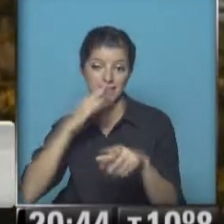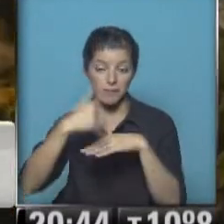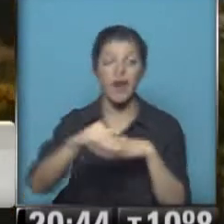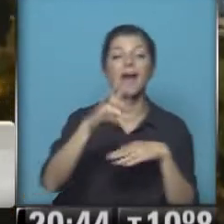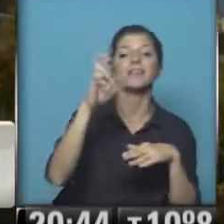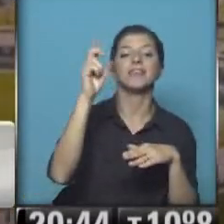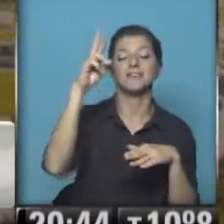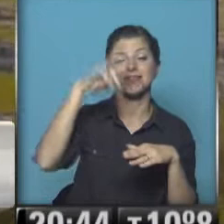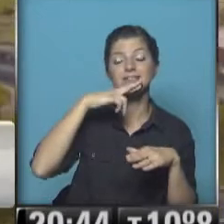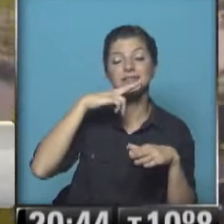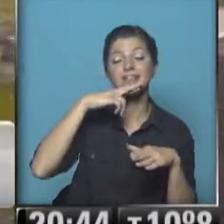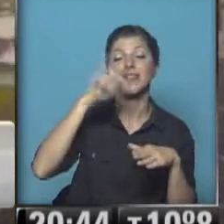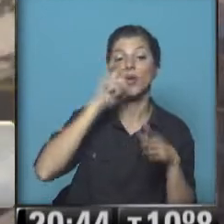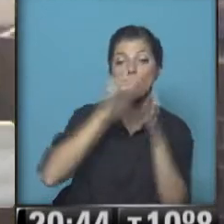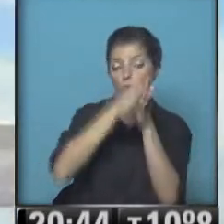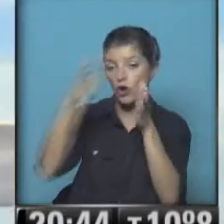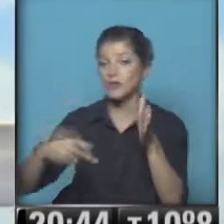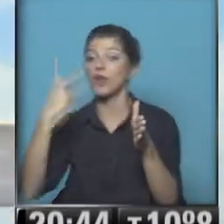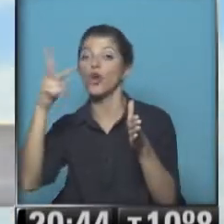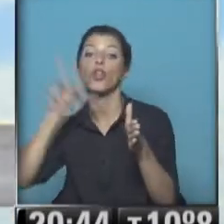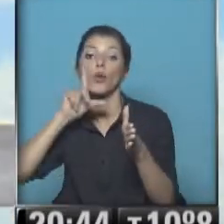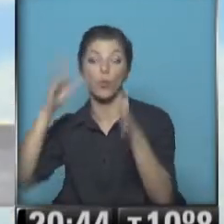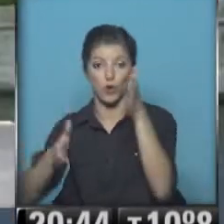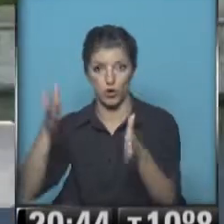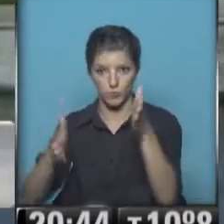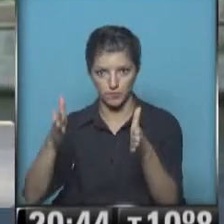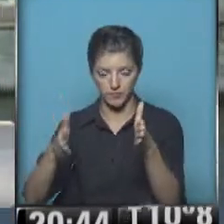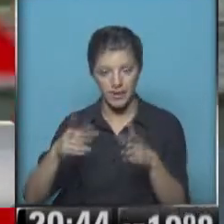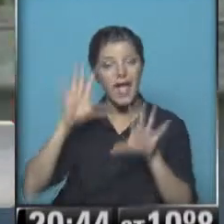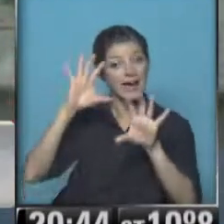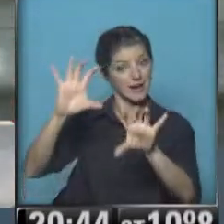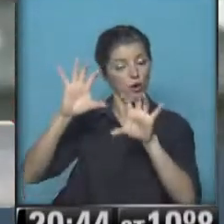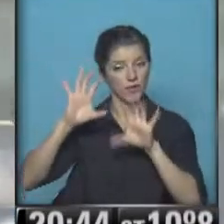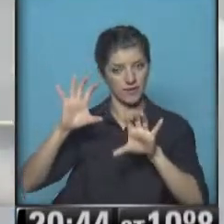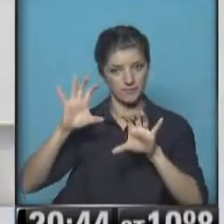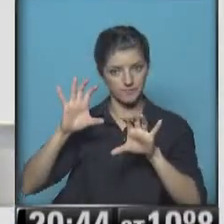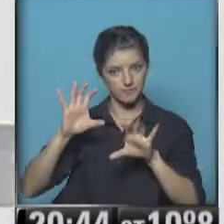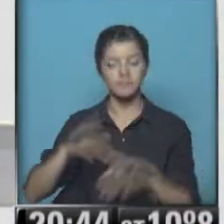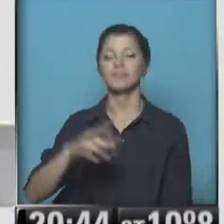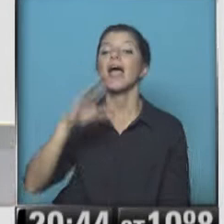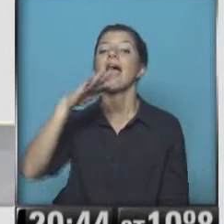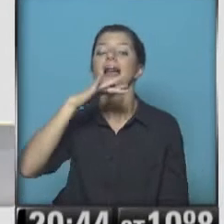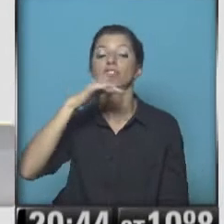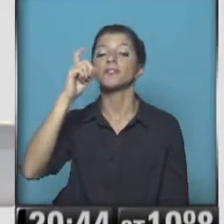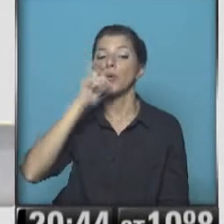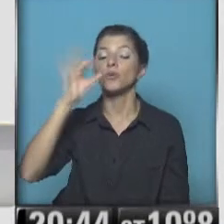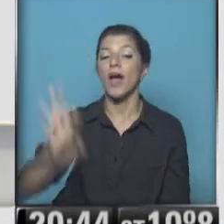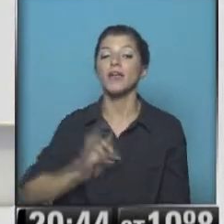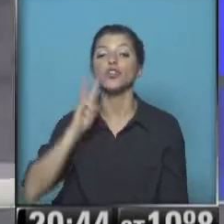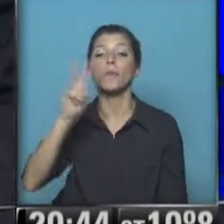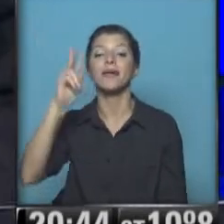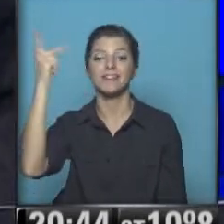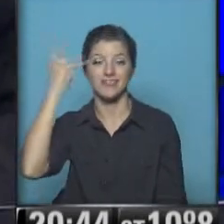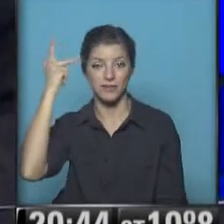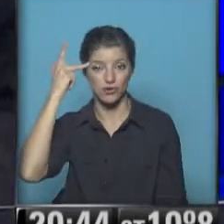de junio y el 2 de junio. Recordemos, 14 de junio de 2018